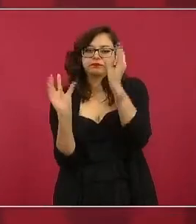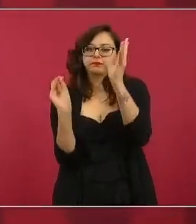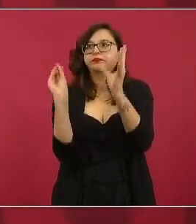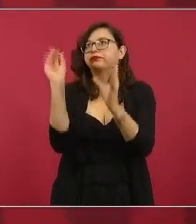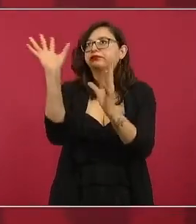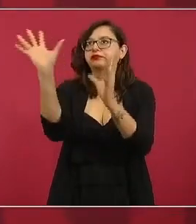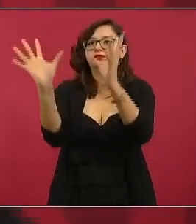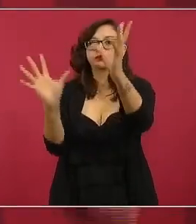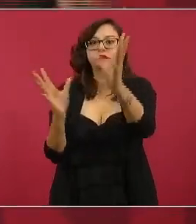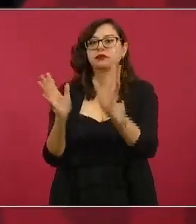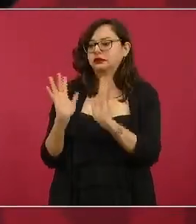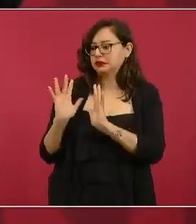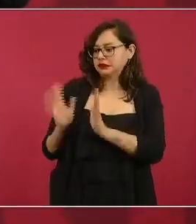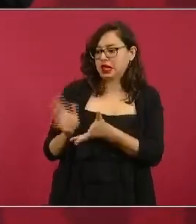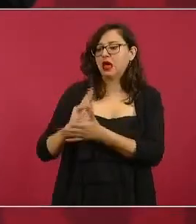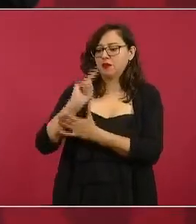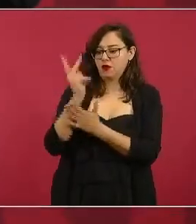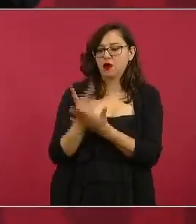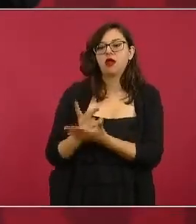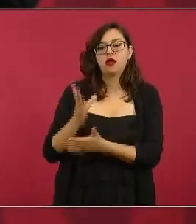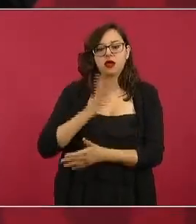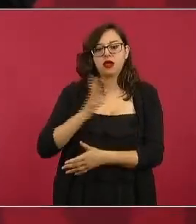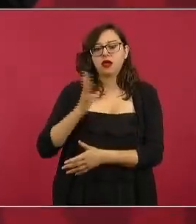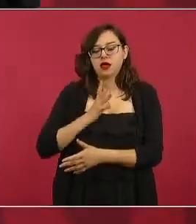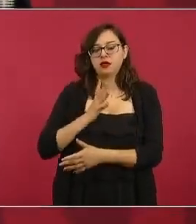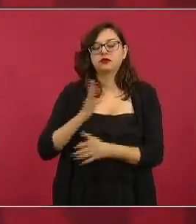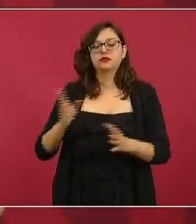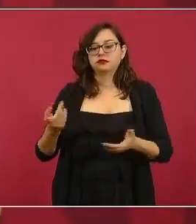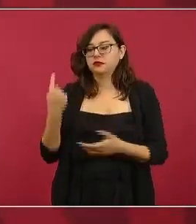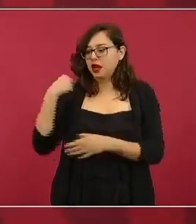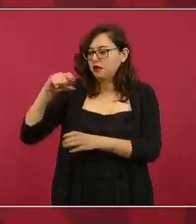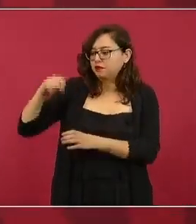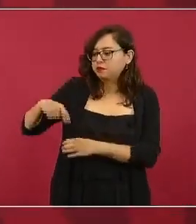esto lo va a hacer el ejército